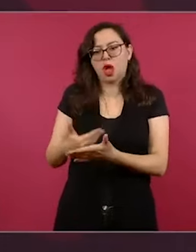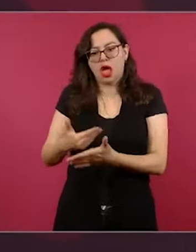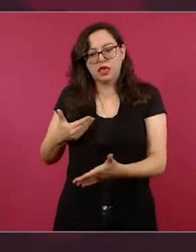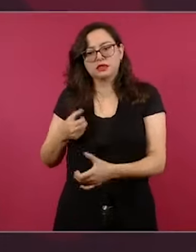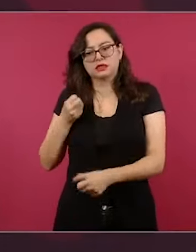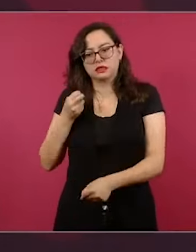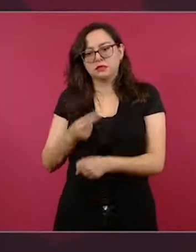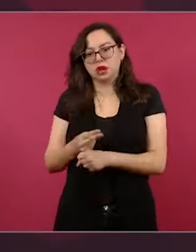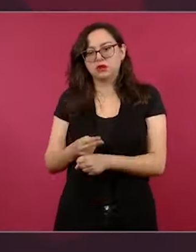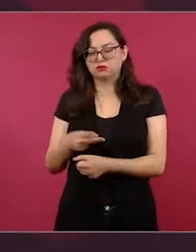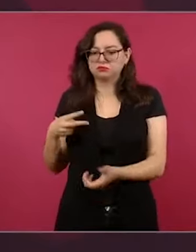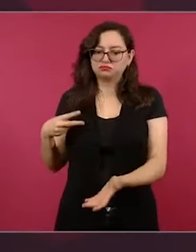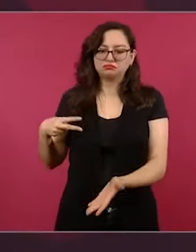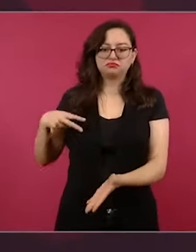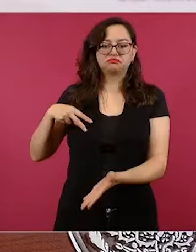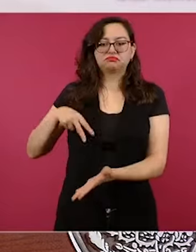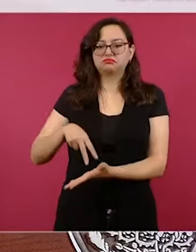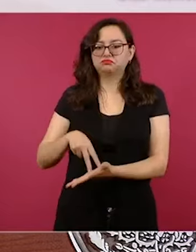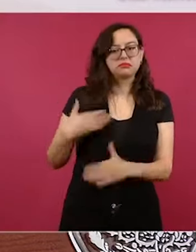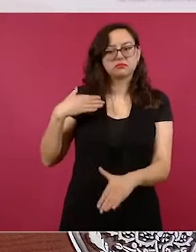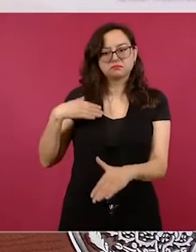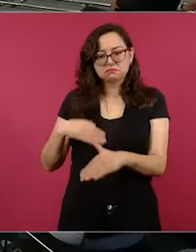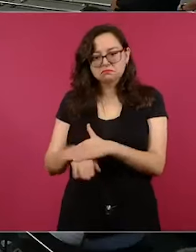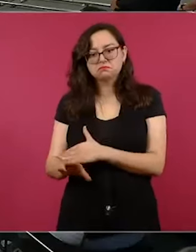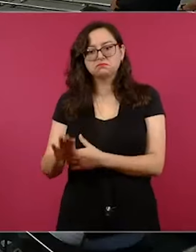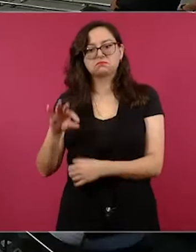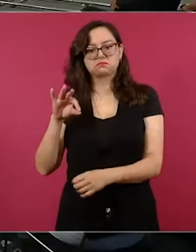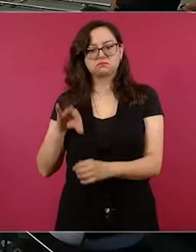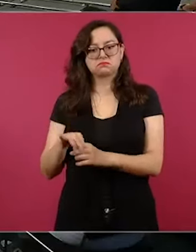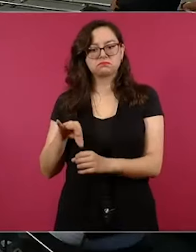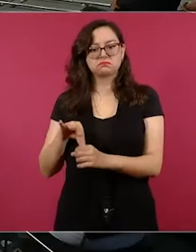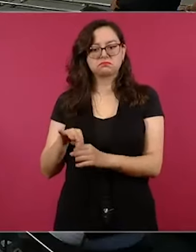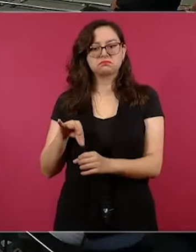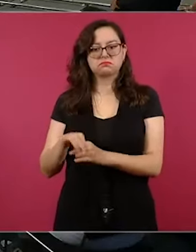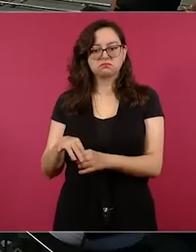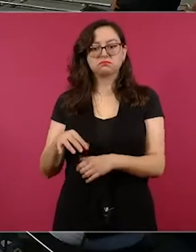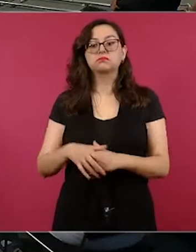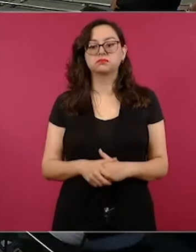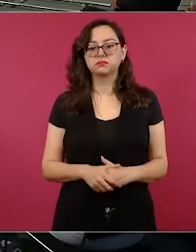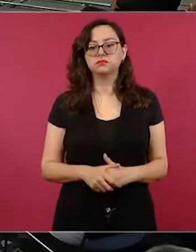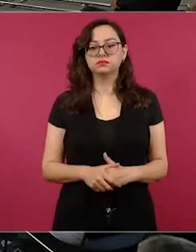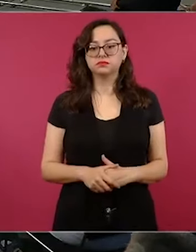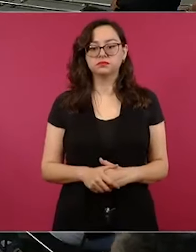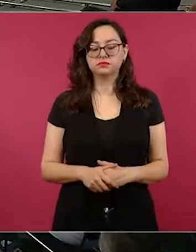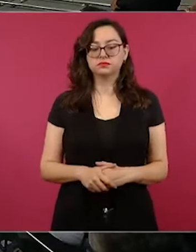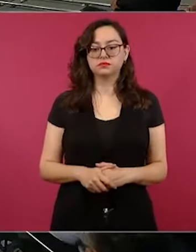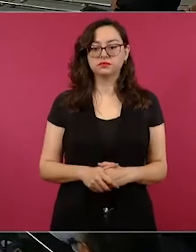antes de las ocho. Sí, me formo para esperar